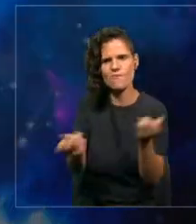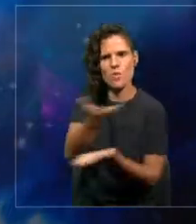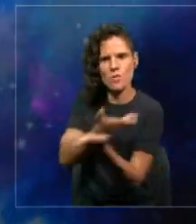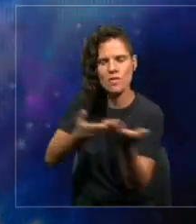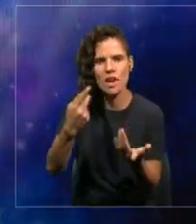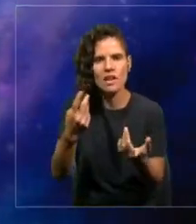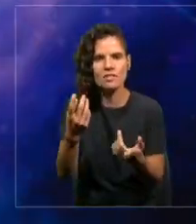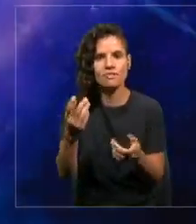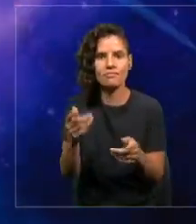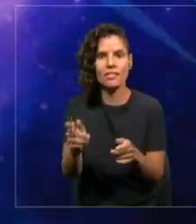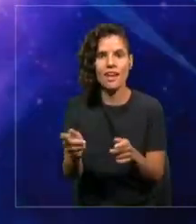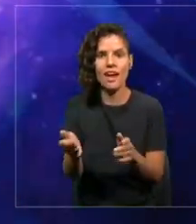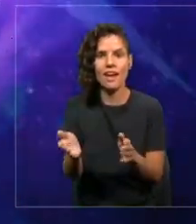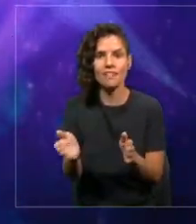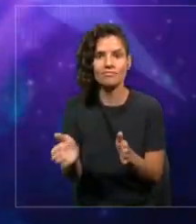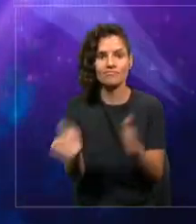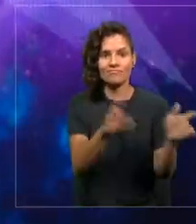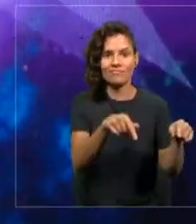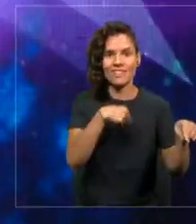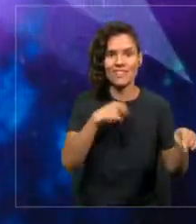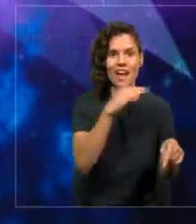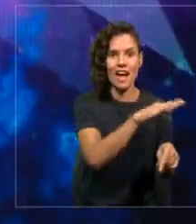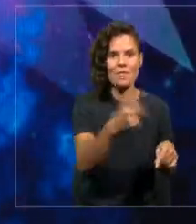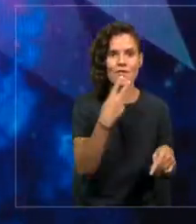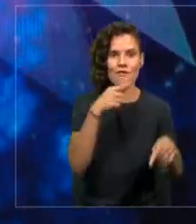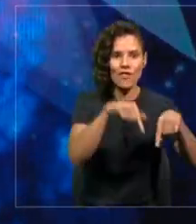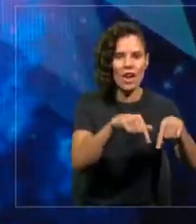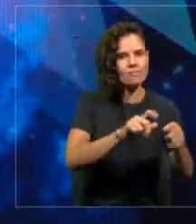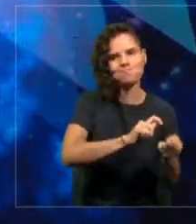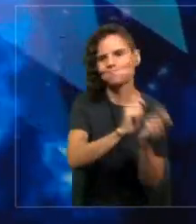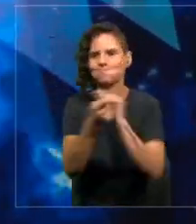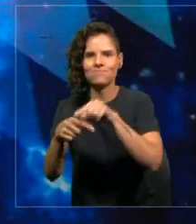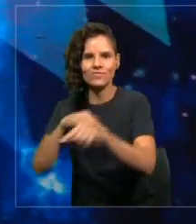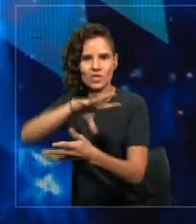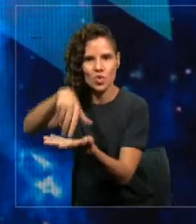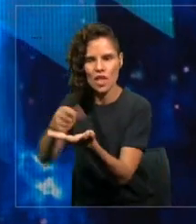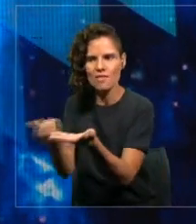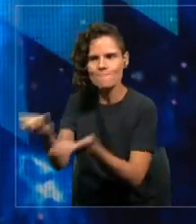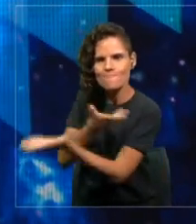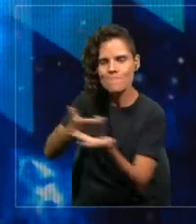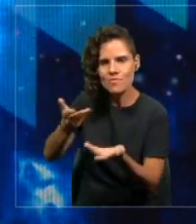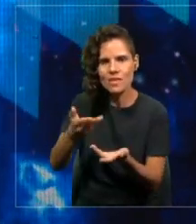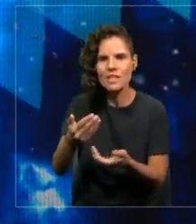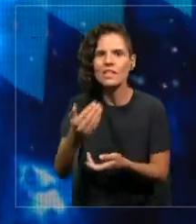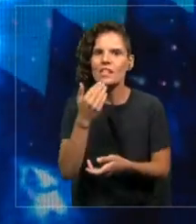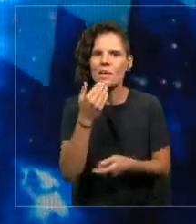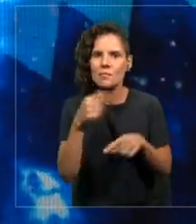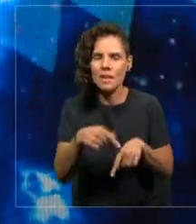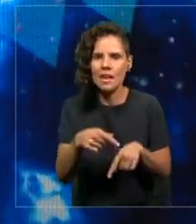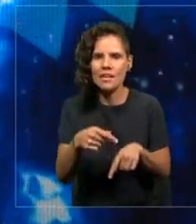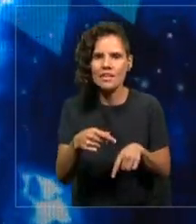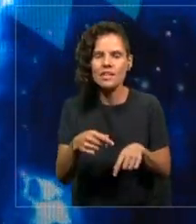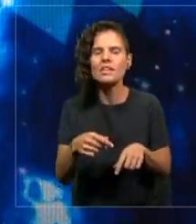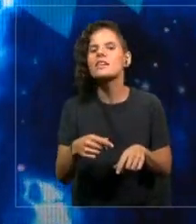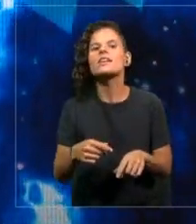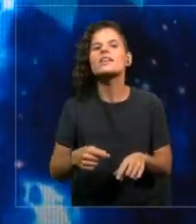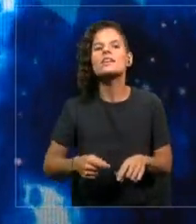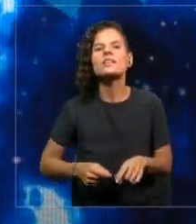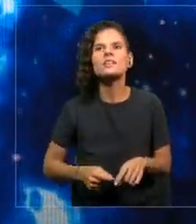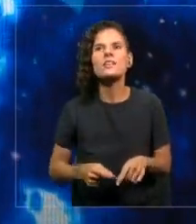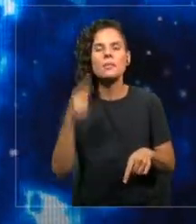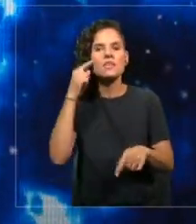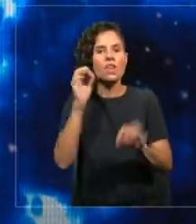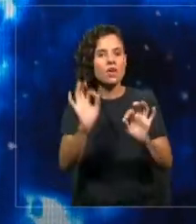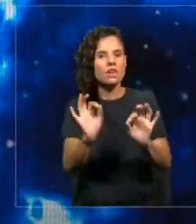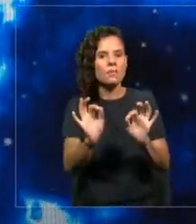del mundo de la agricultura y convivir en ciudades, también parametrizó muchas cosas en función de los